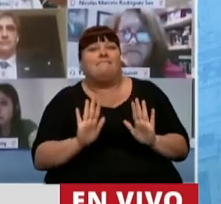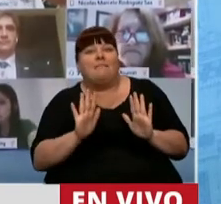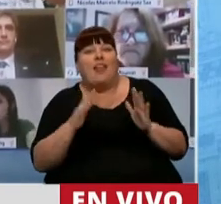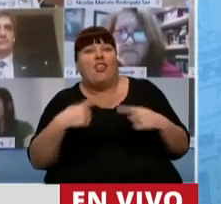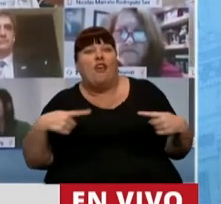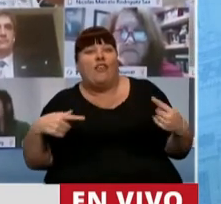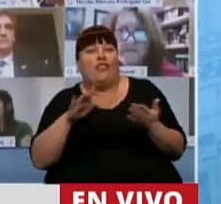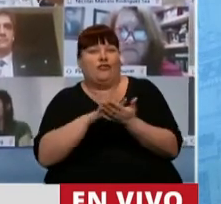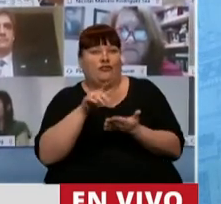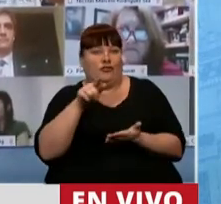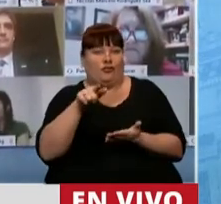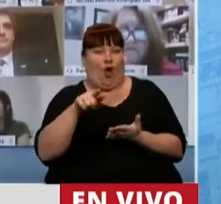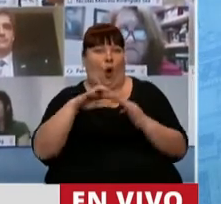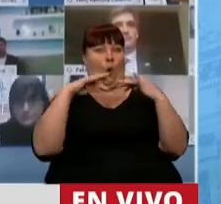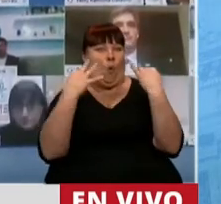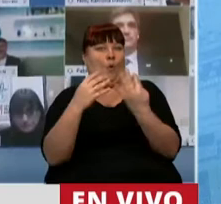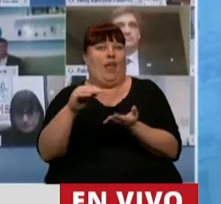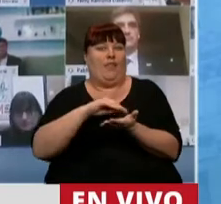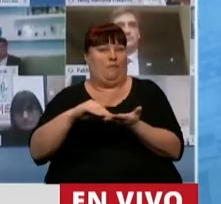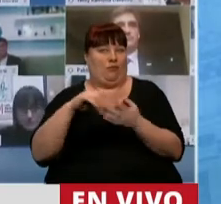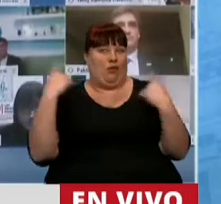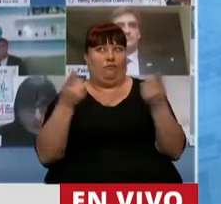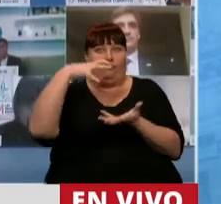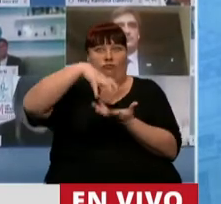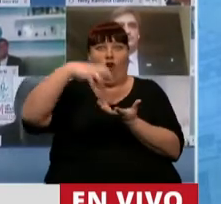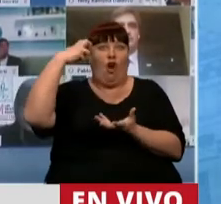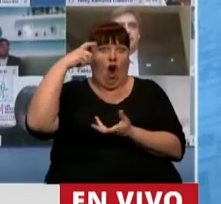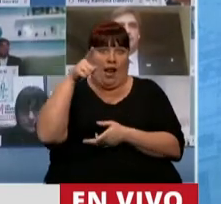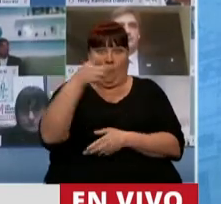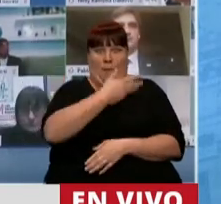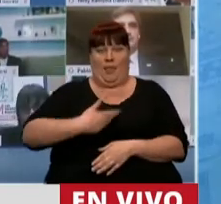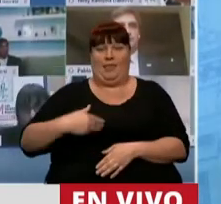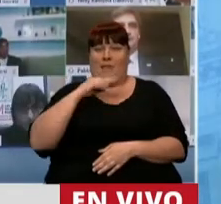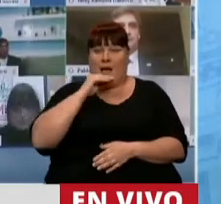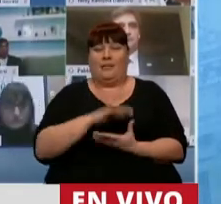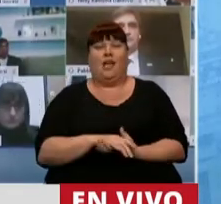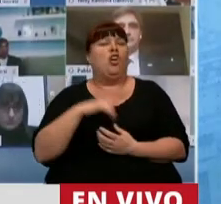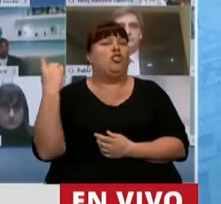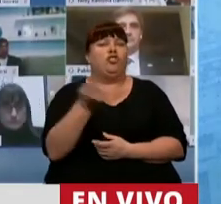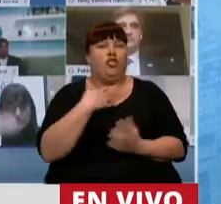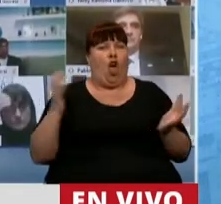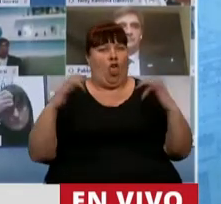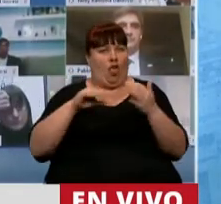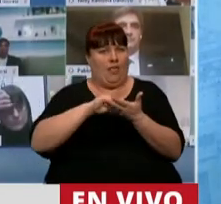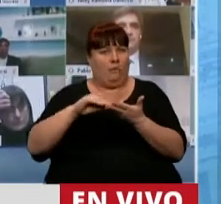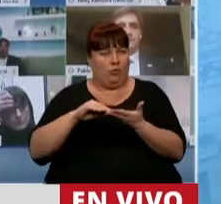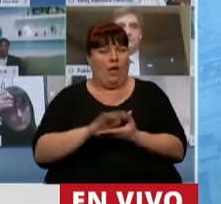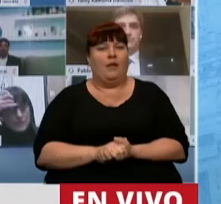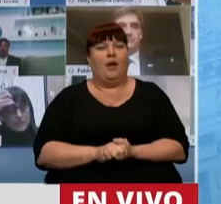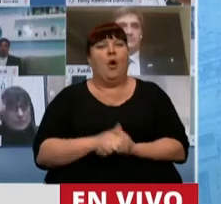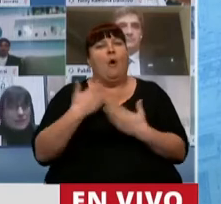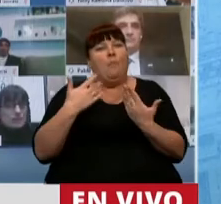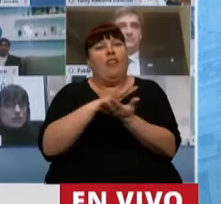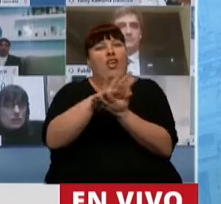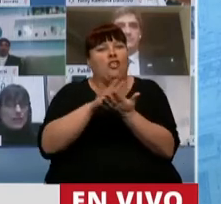de lo que esta Cámara, de este Congreso que usted preside y que todos los integramos, de poder